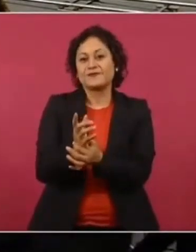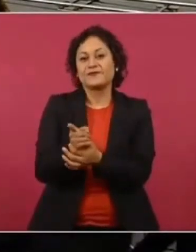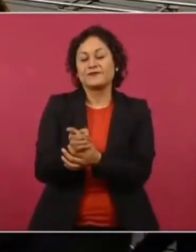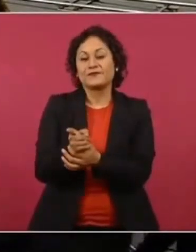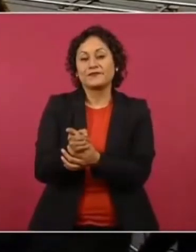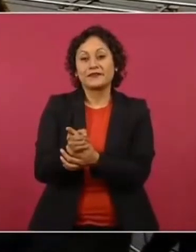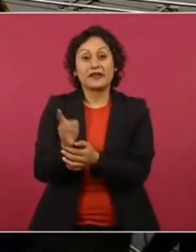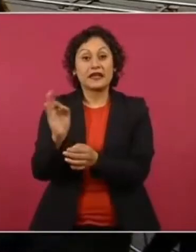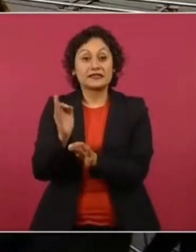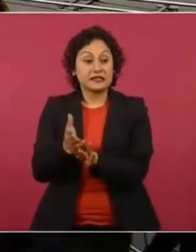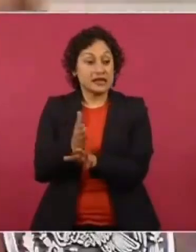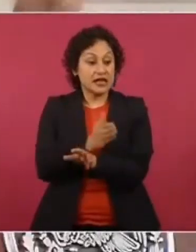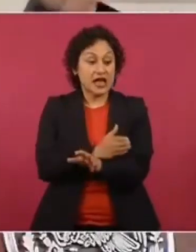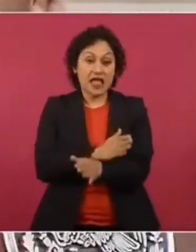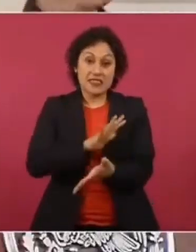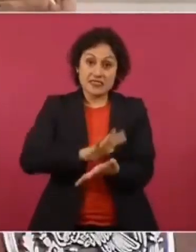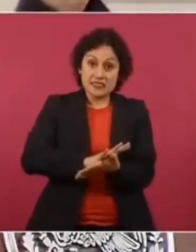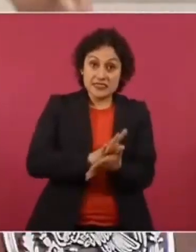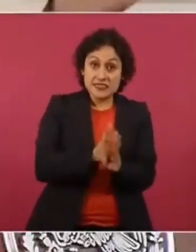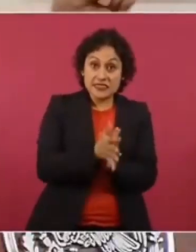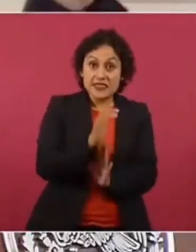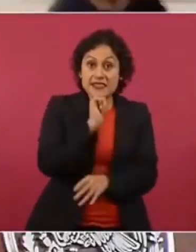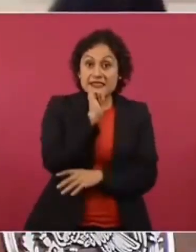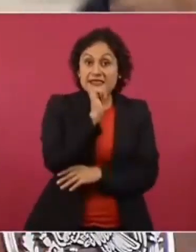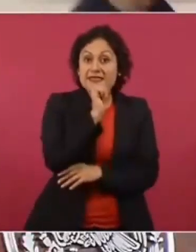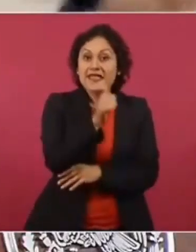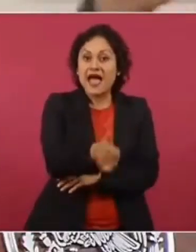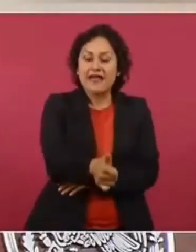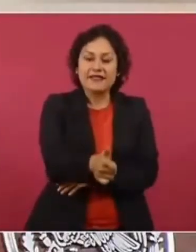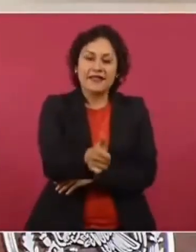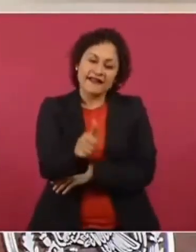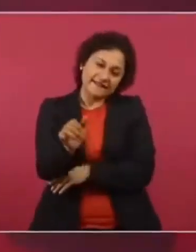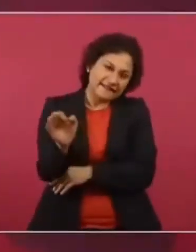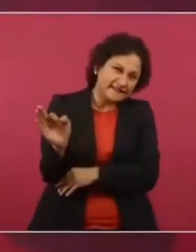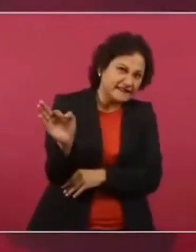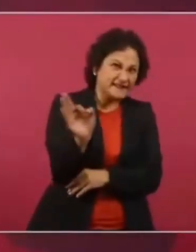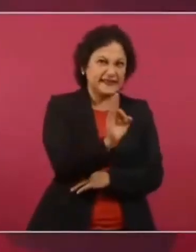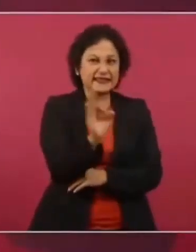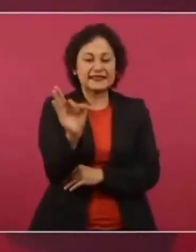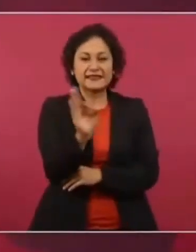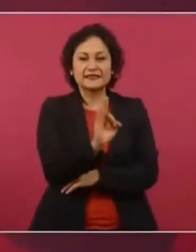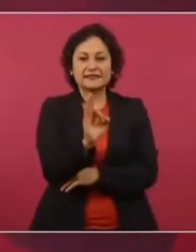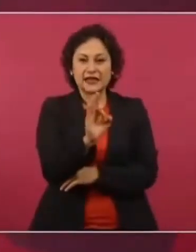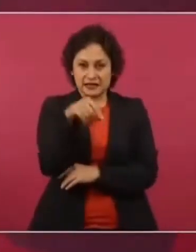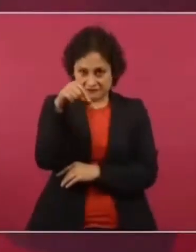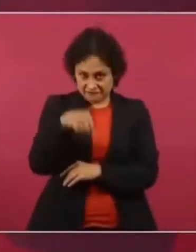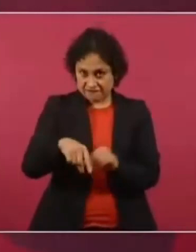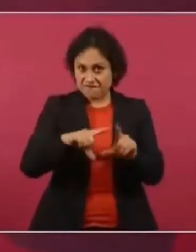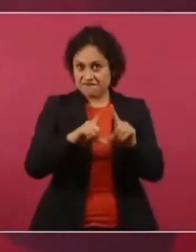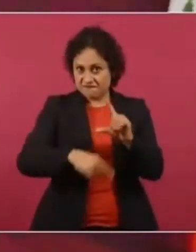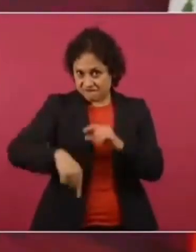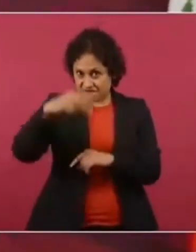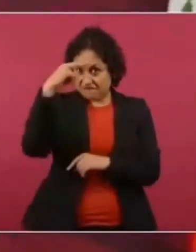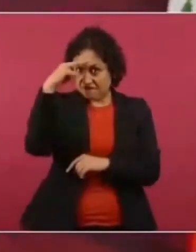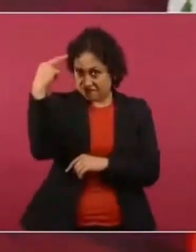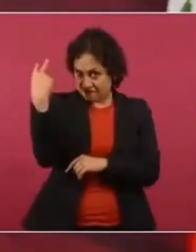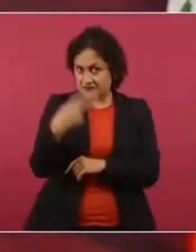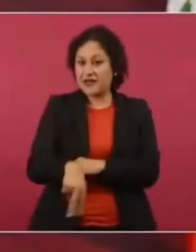no descartaban la posibilidad de aplicar en México algo parecido